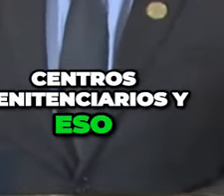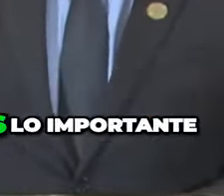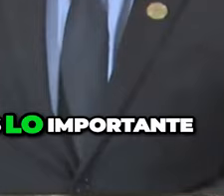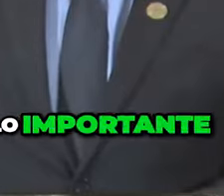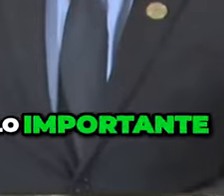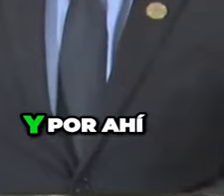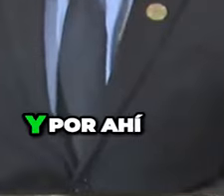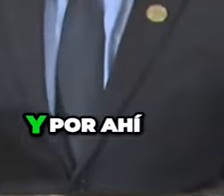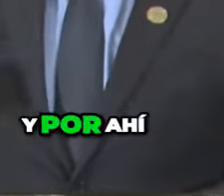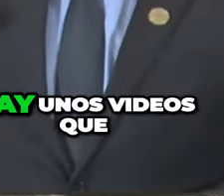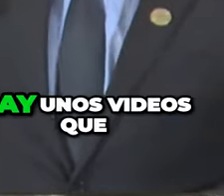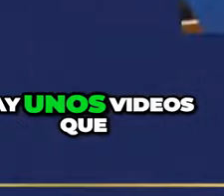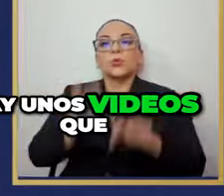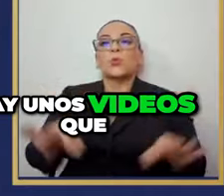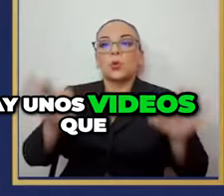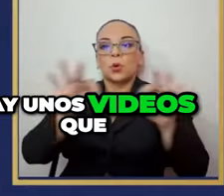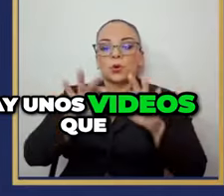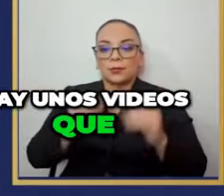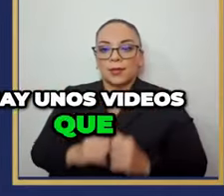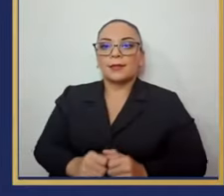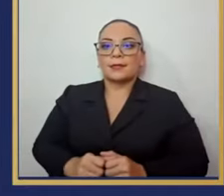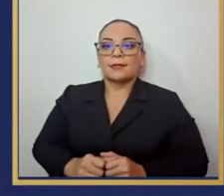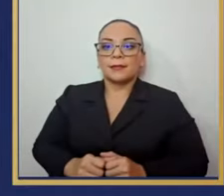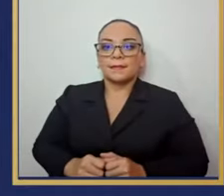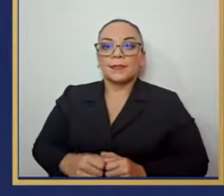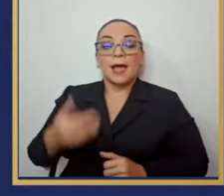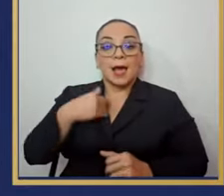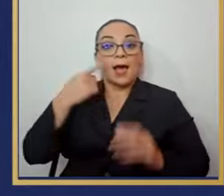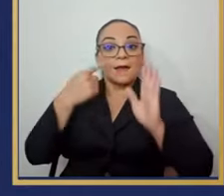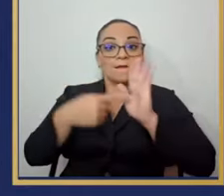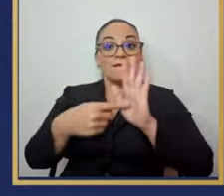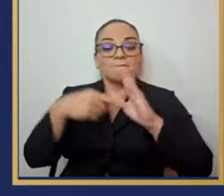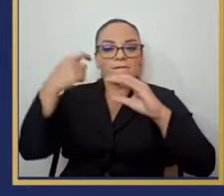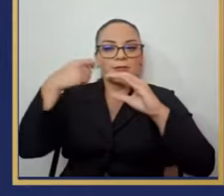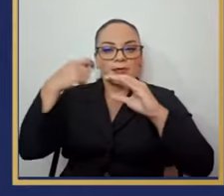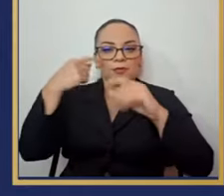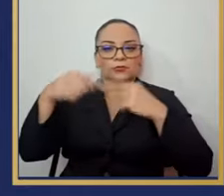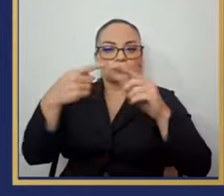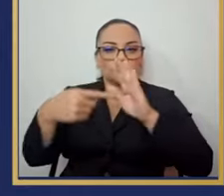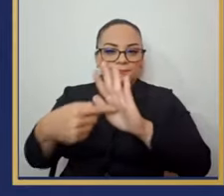y eso es lo importante y por ahí hay unos videos que tenemos que proyectar.